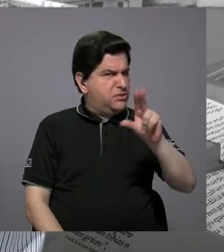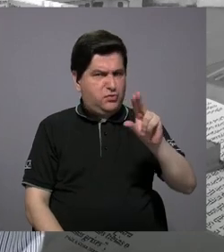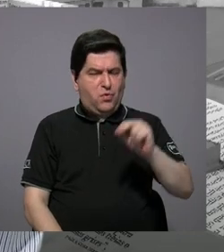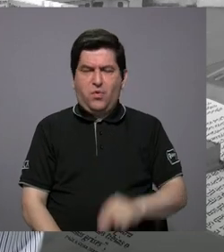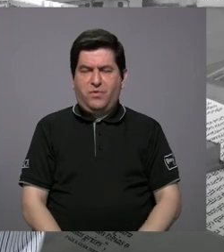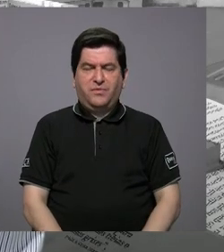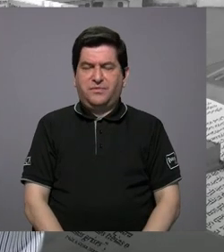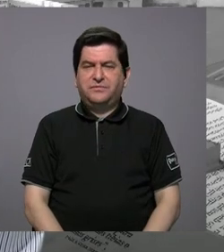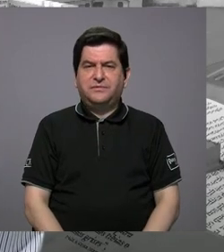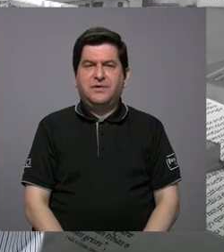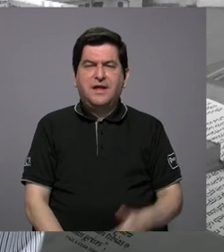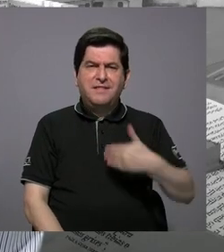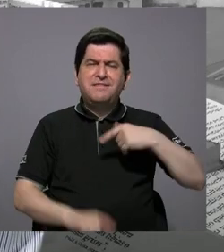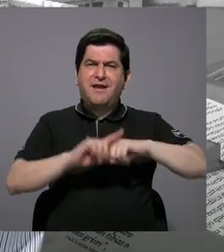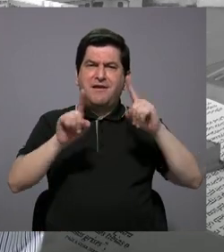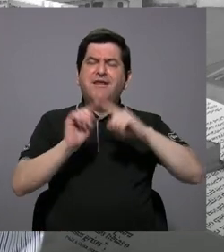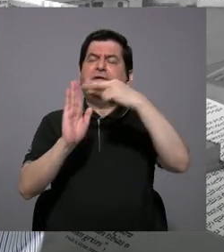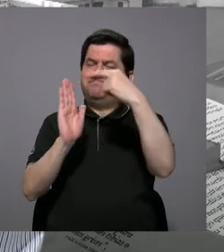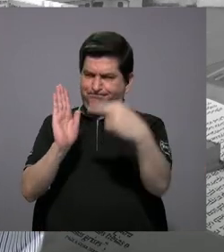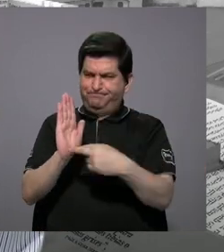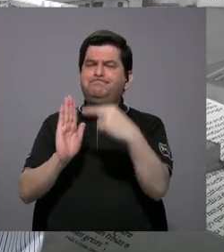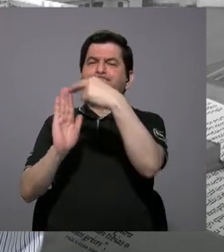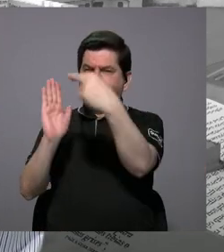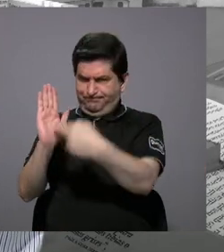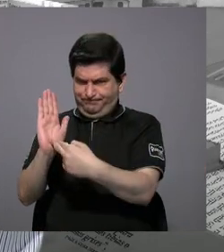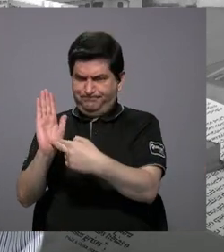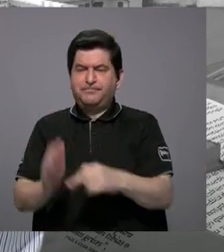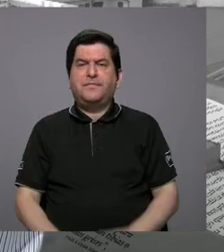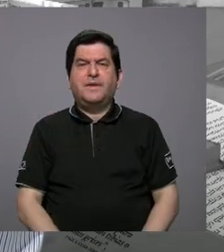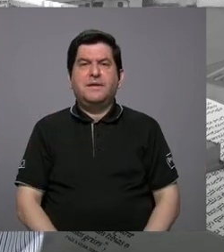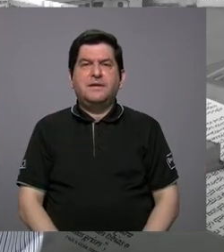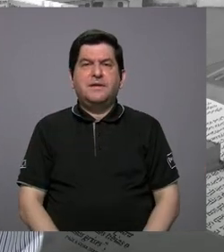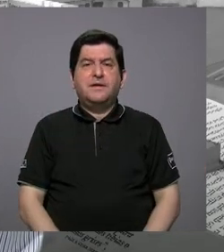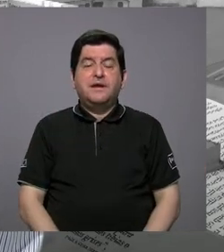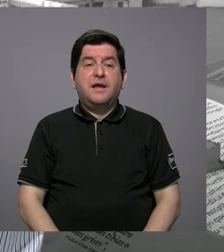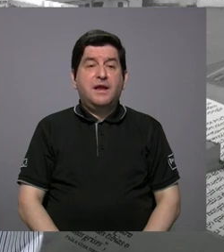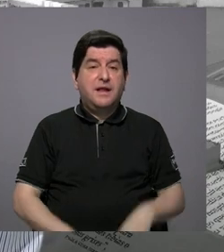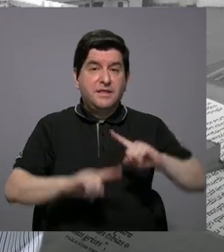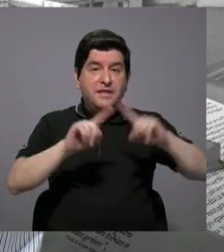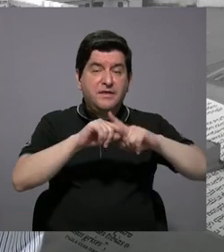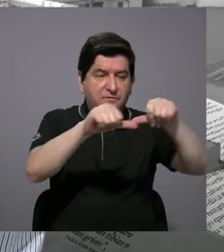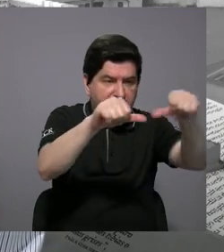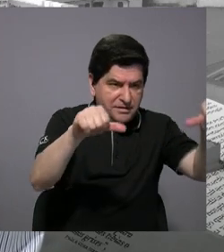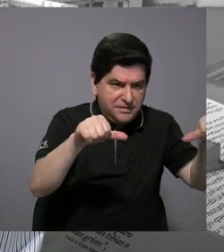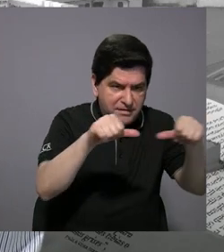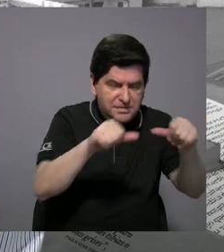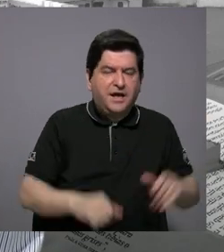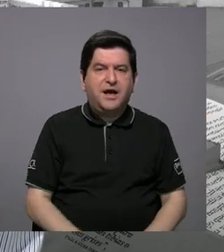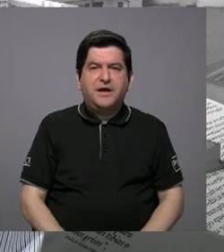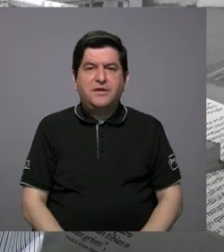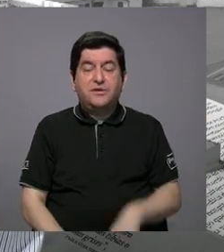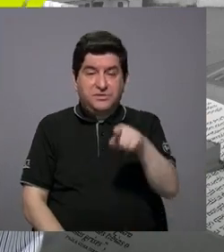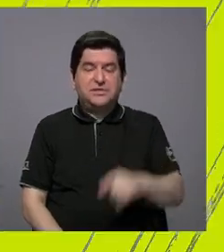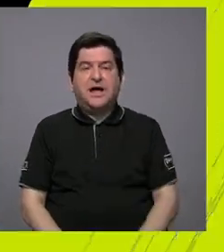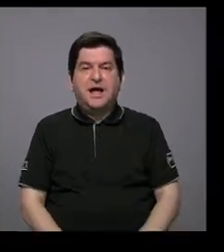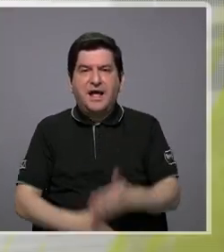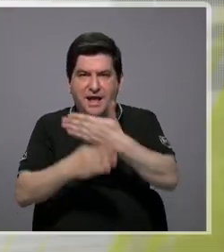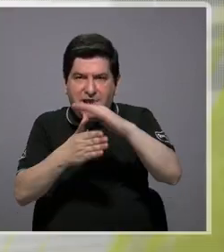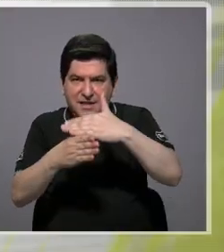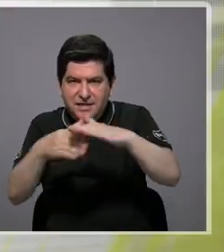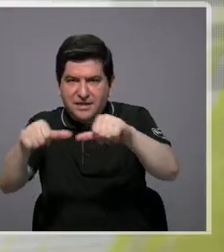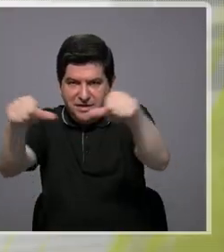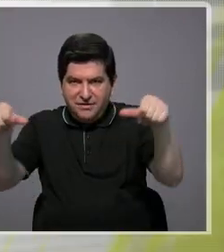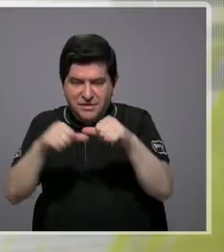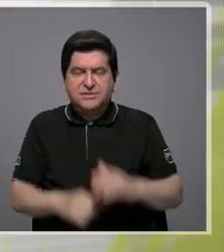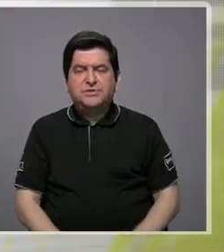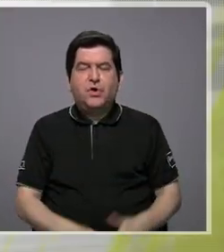Tiene varios reglamentos, ¿verdad? Típicamente el de zonificación, el de fraccionamientos, el de renovación